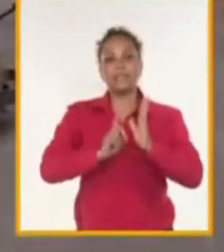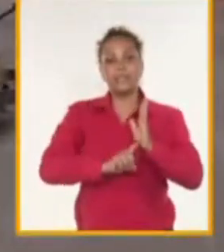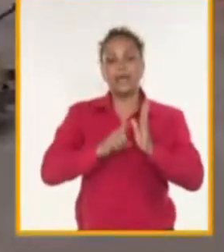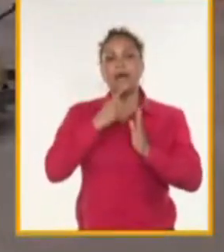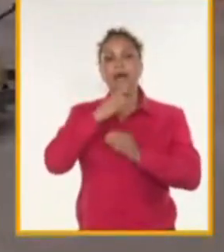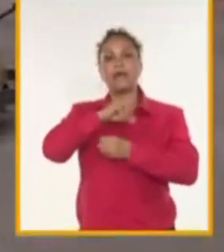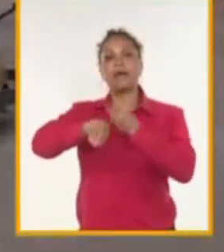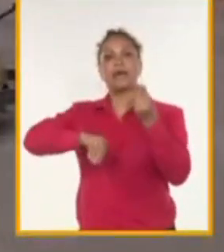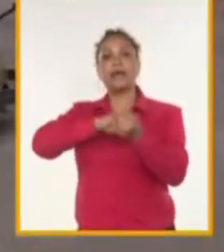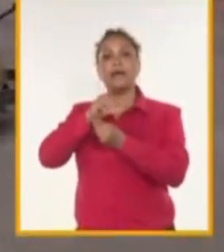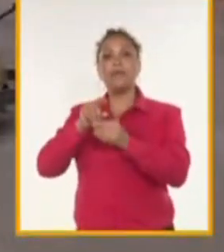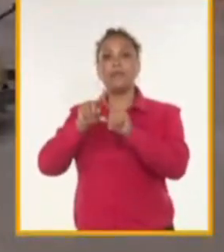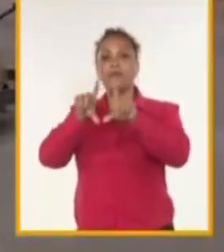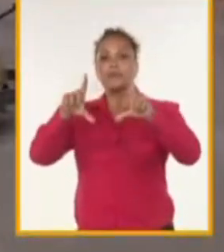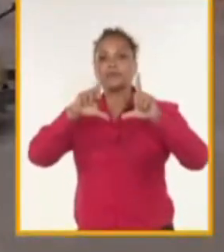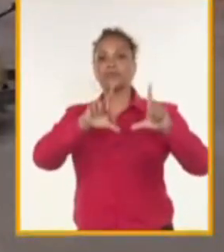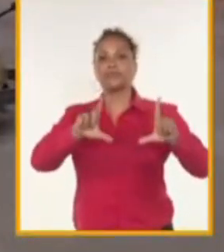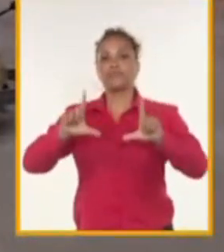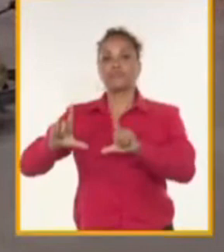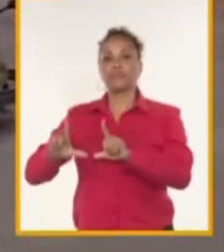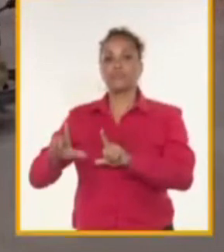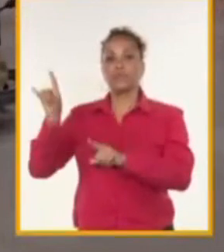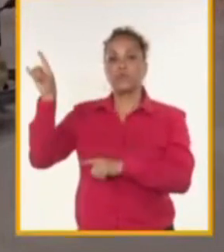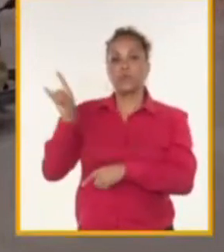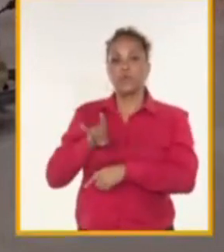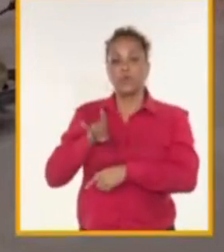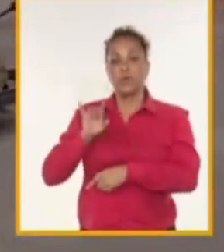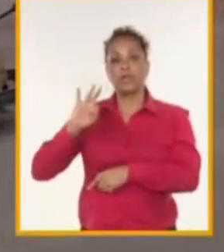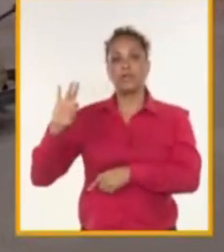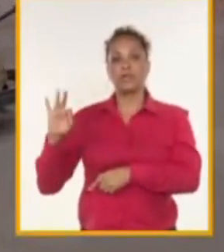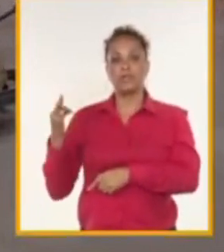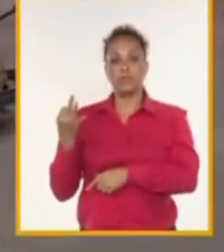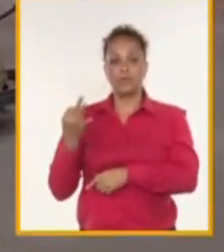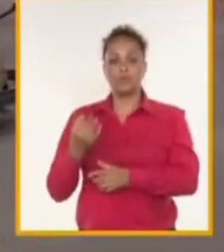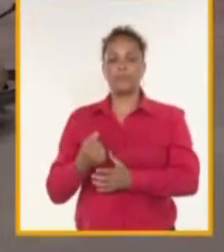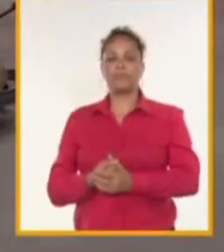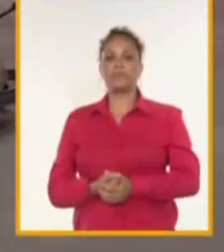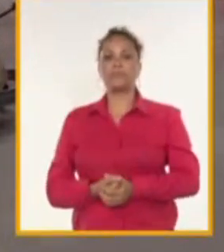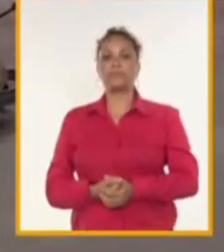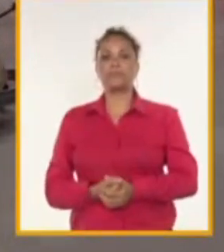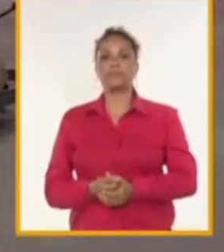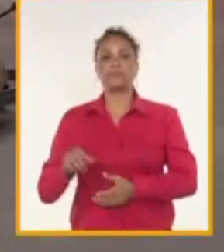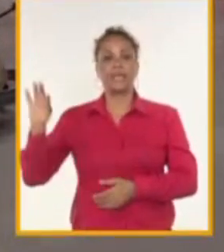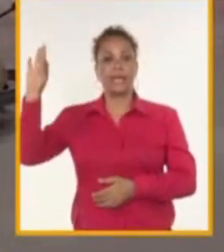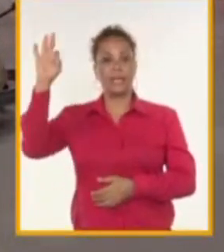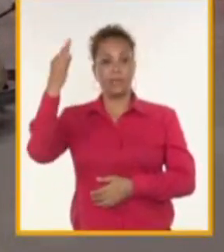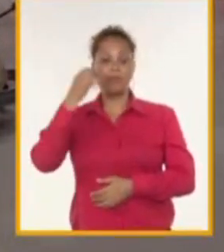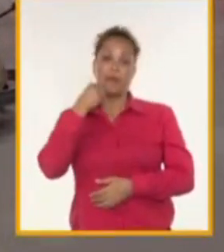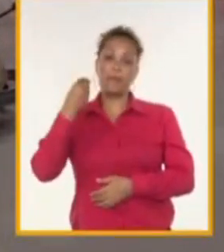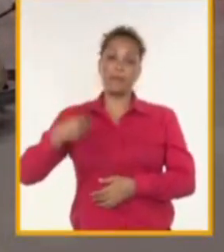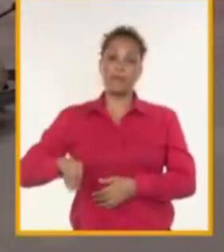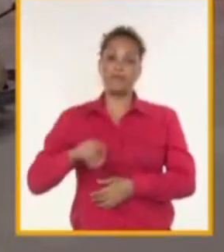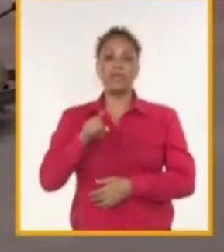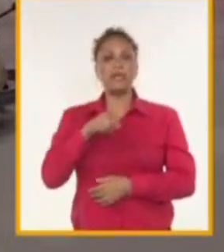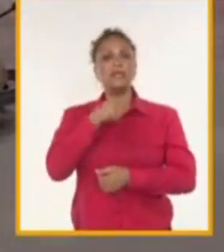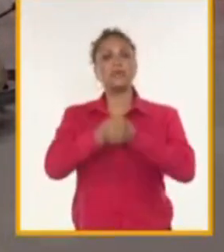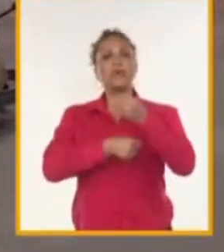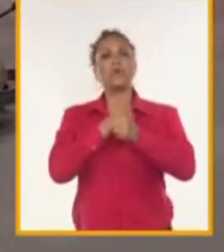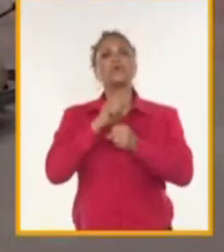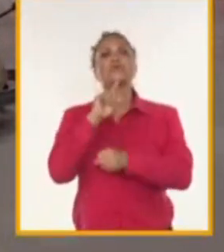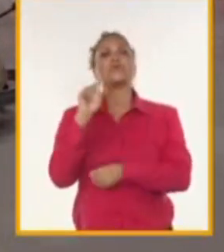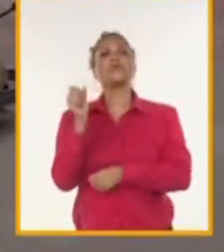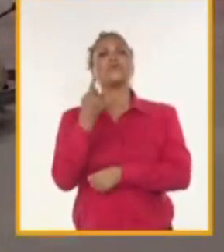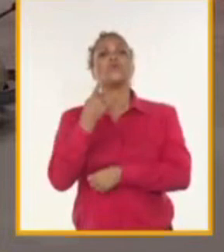generación eléctrica. Me comentaba usted que incluso alguna de esas empresas que se han ido instalando en la zona pues también usan no solo